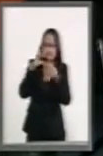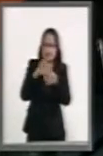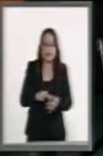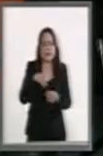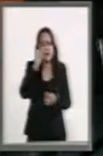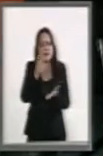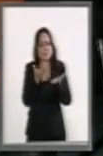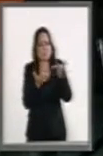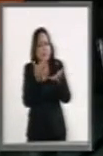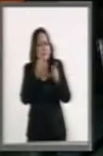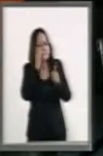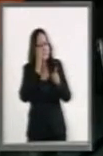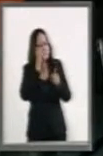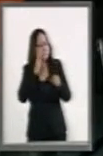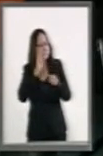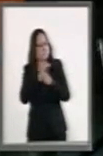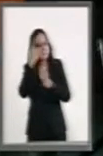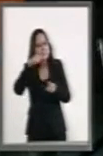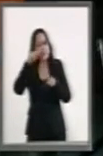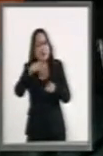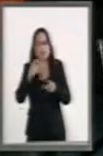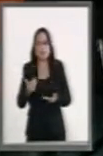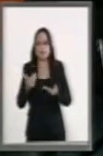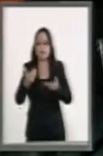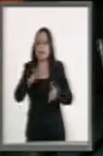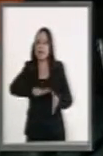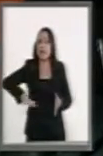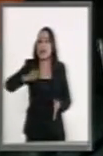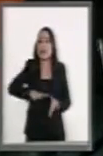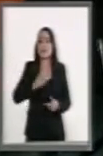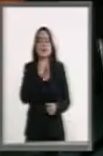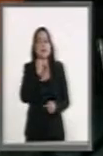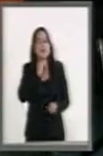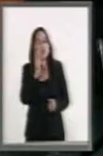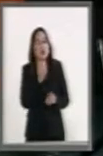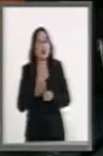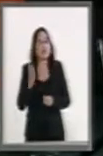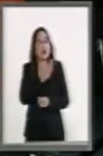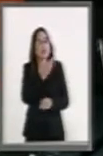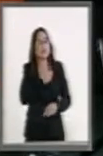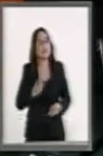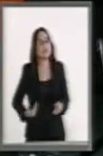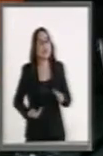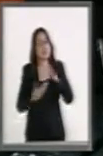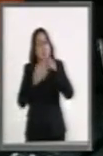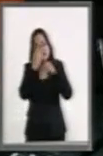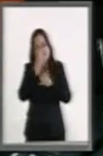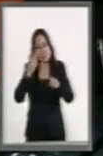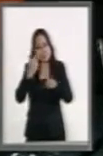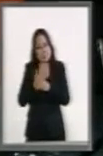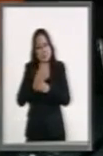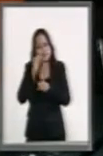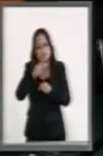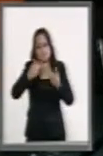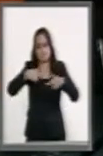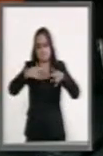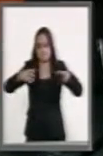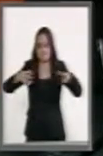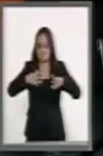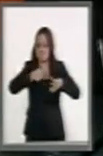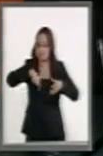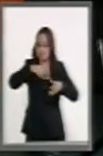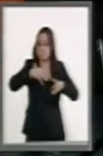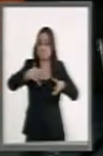gran equilibrio siempre que le brindó a este Senado cuando fue usted presidente del Senado y nos representó a todos